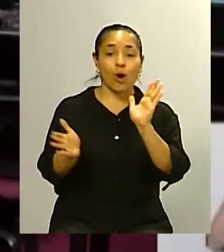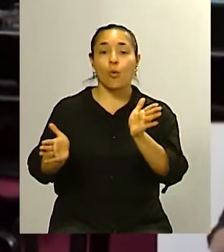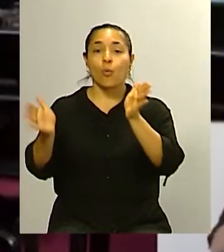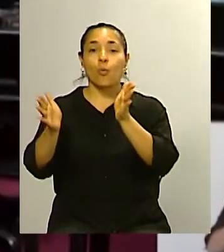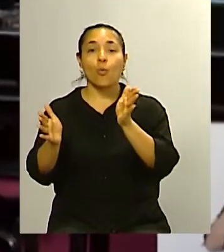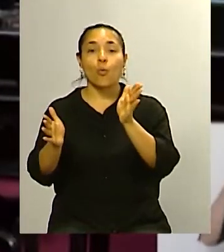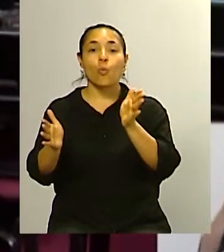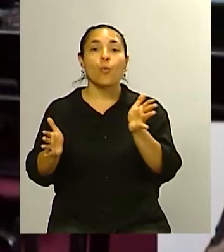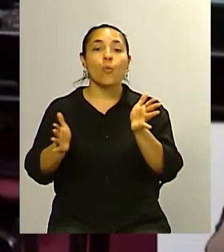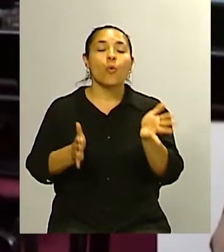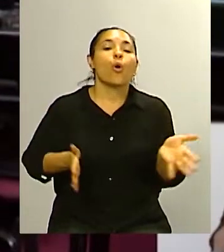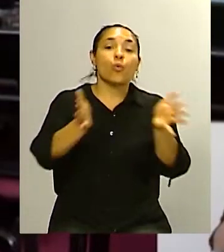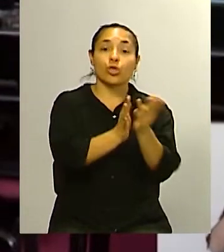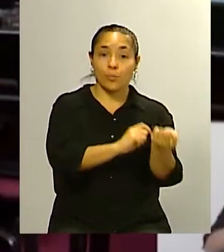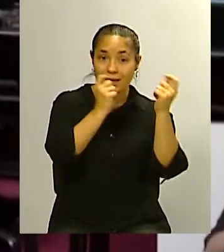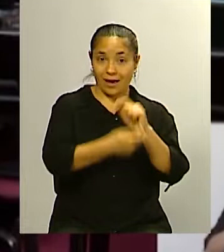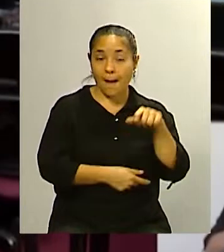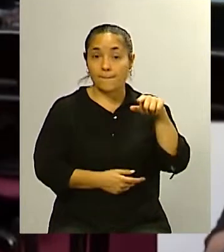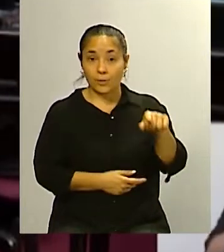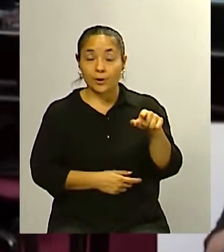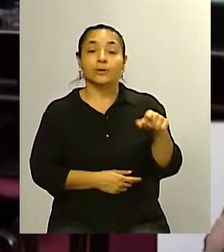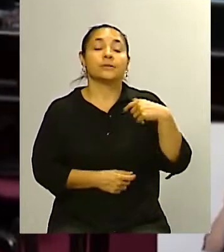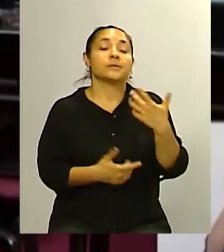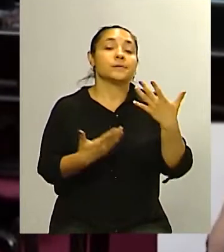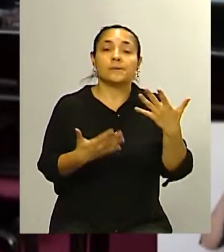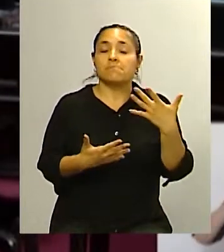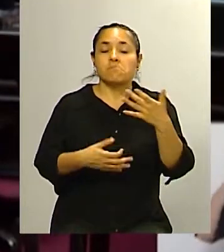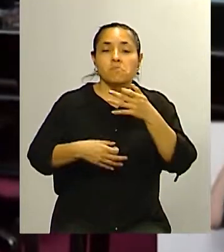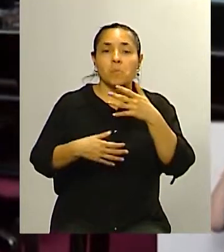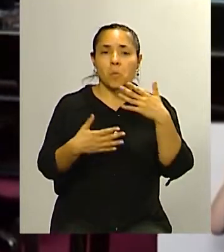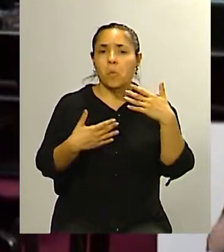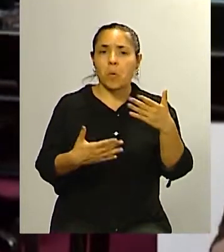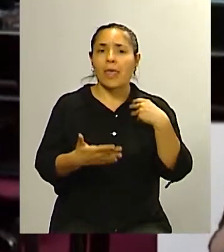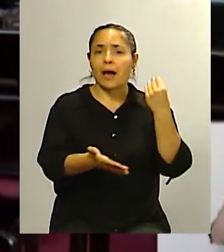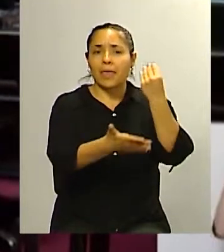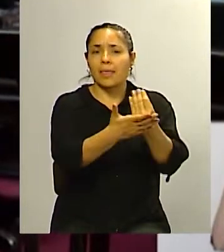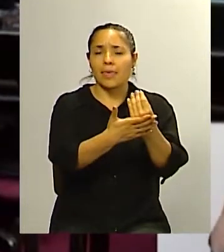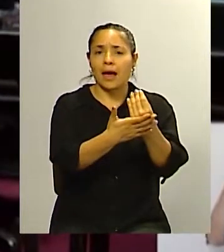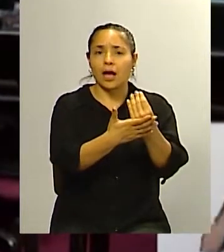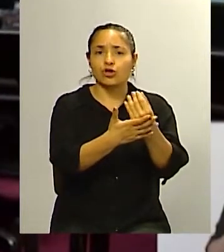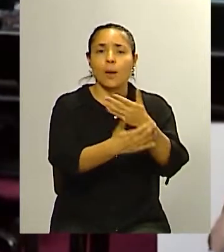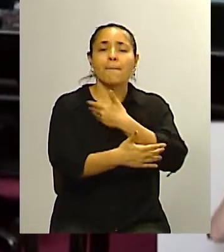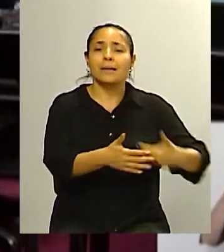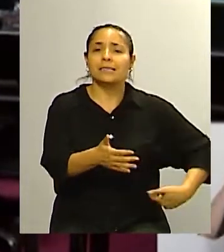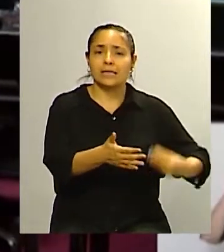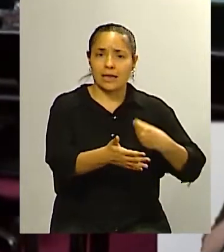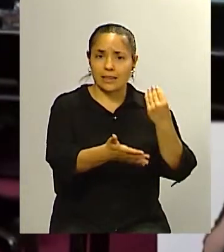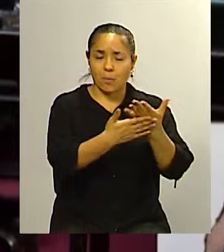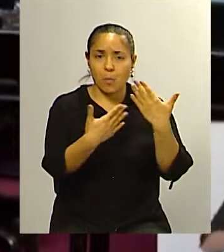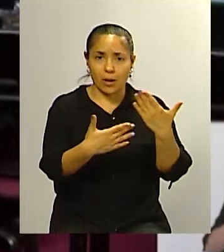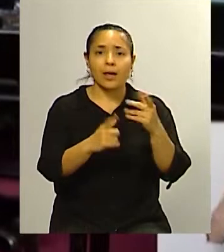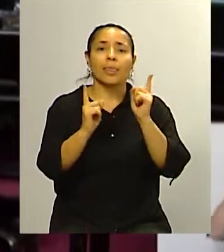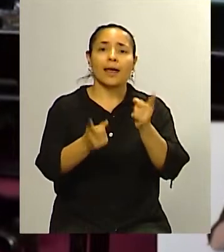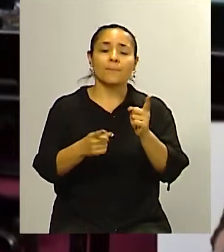donde cualquiera puede llegar a ser el candidato a presidente y el candidato